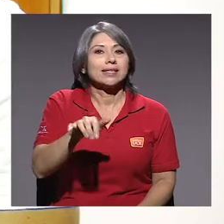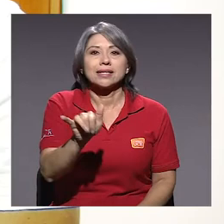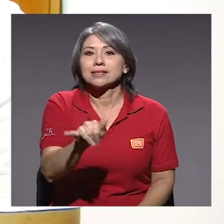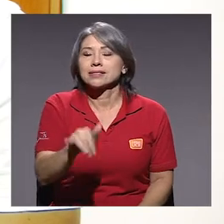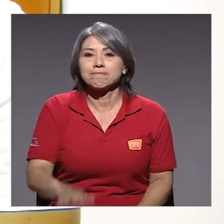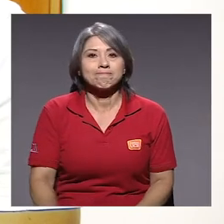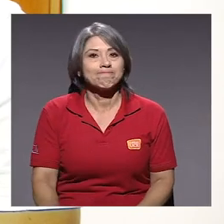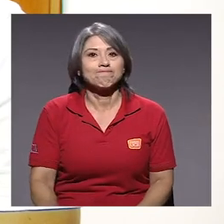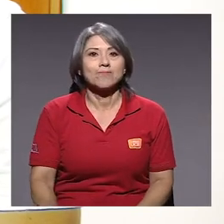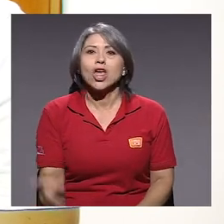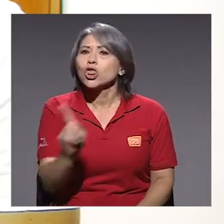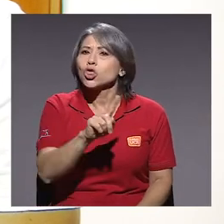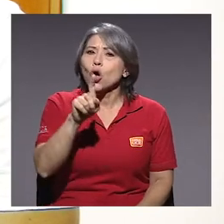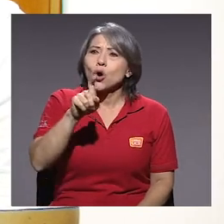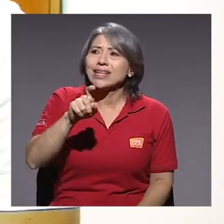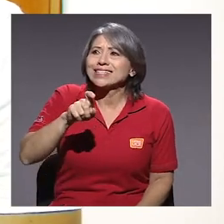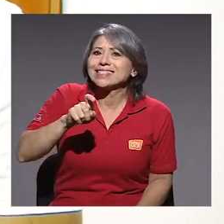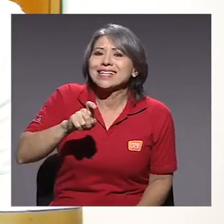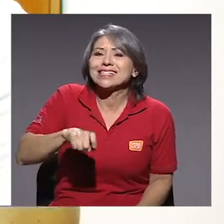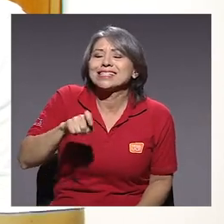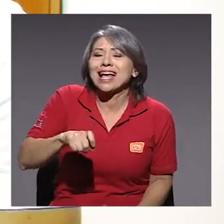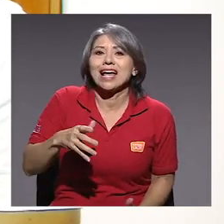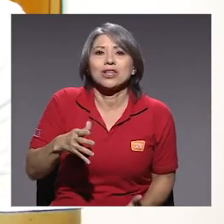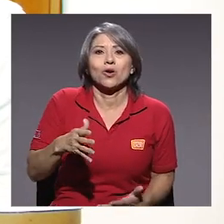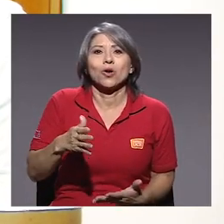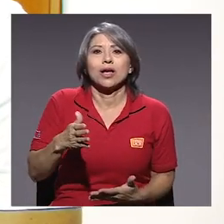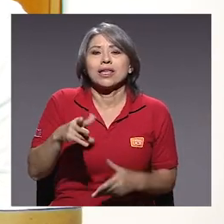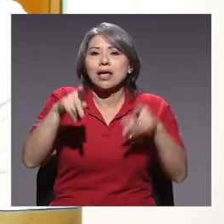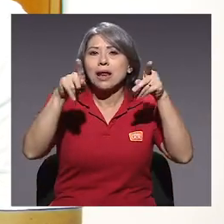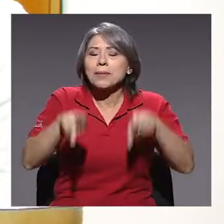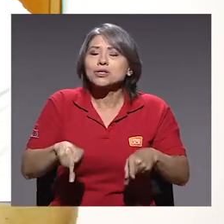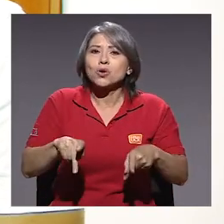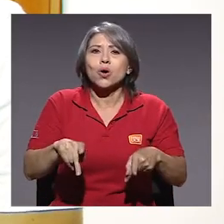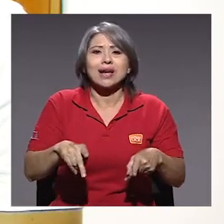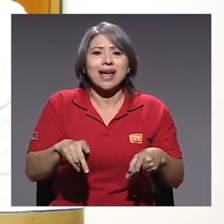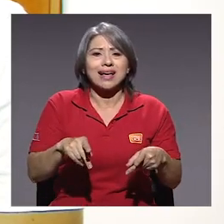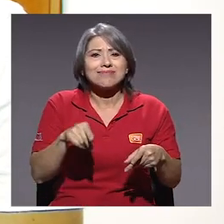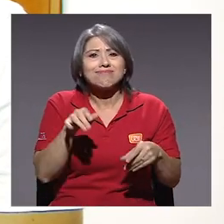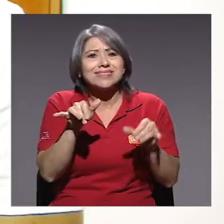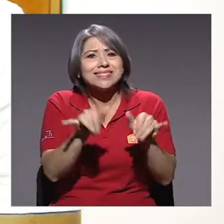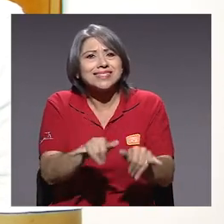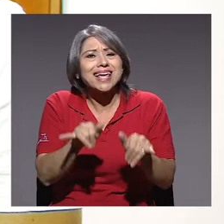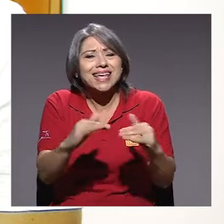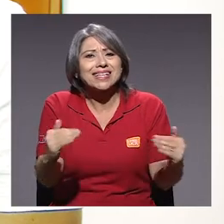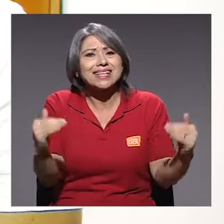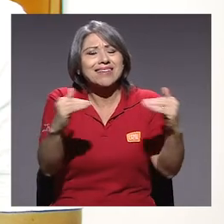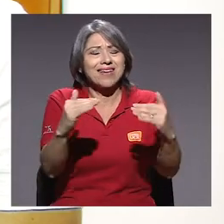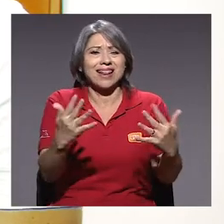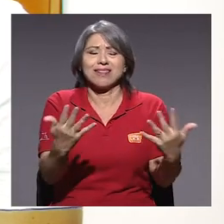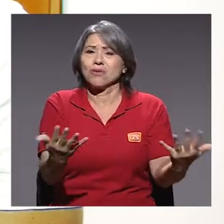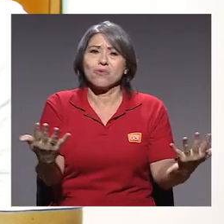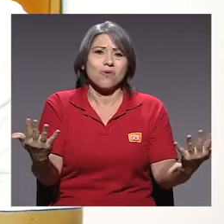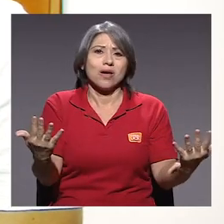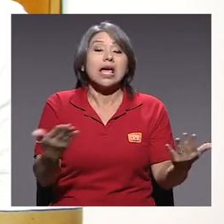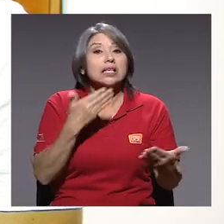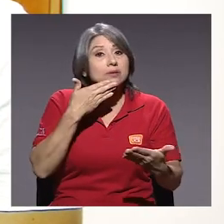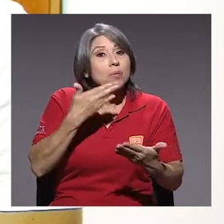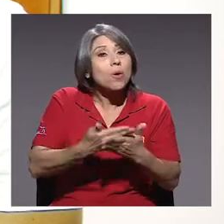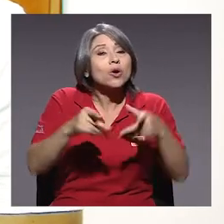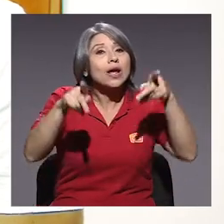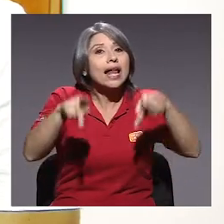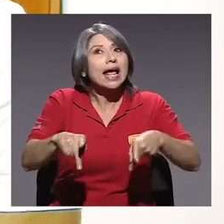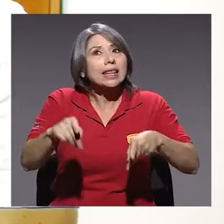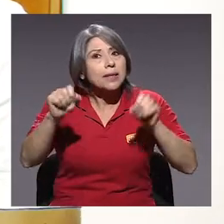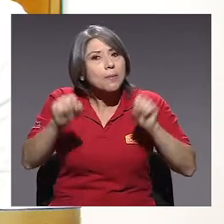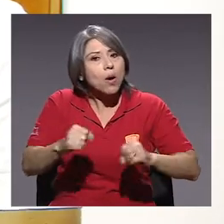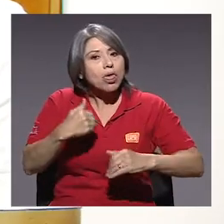debería ser así. No debería ser necesario que alguien llegue a ese nivel, llevar a las personas a ese nivel. Es muy bueno que la